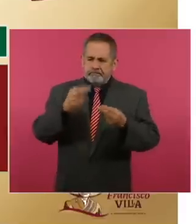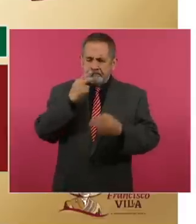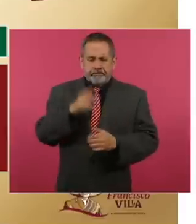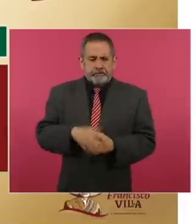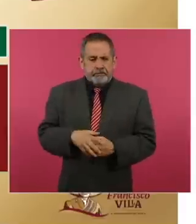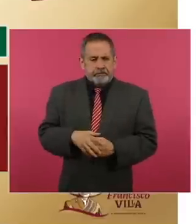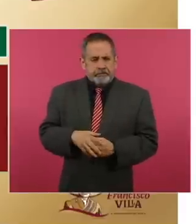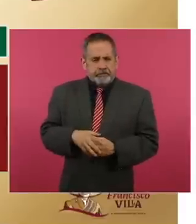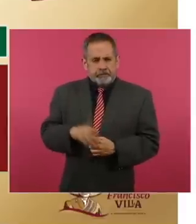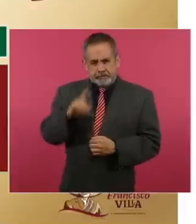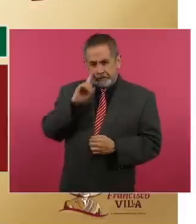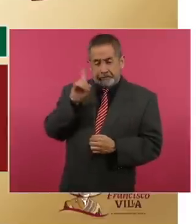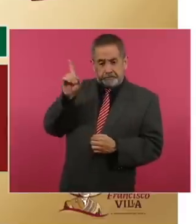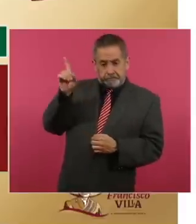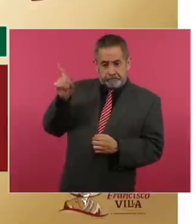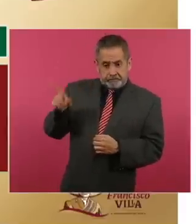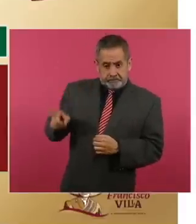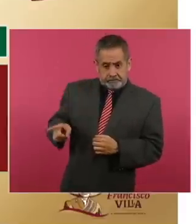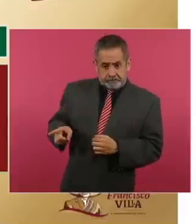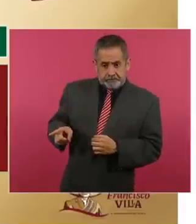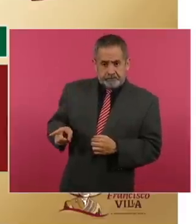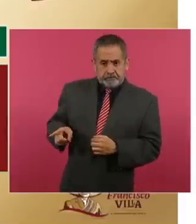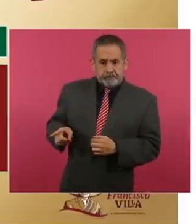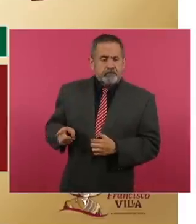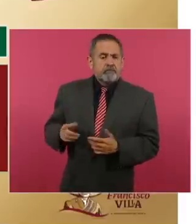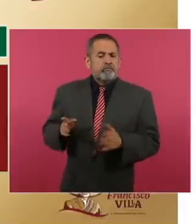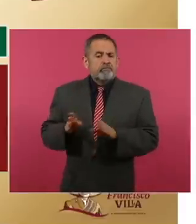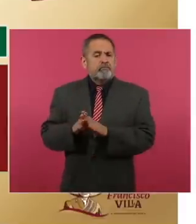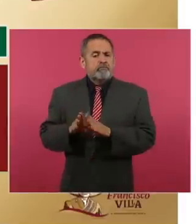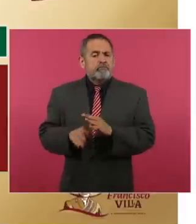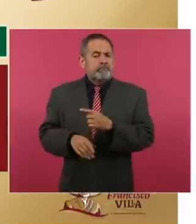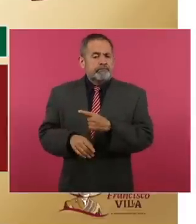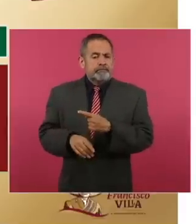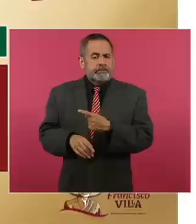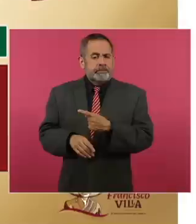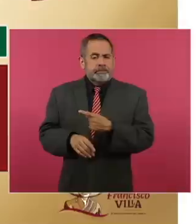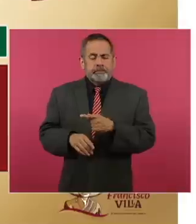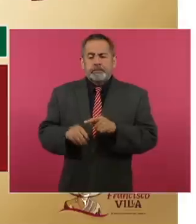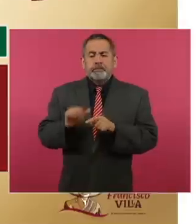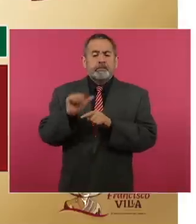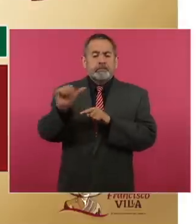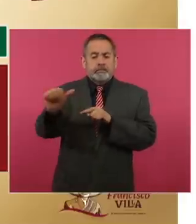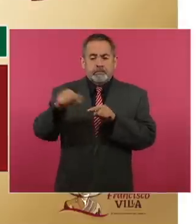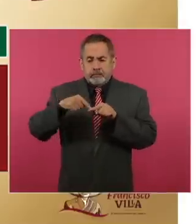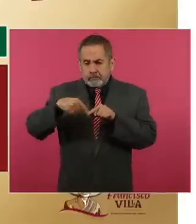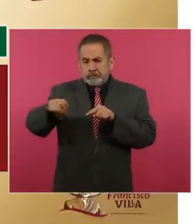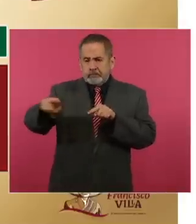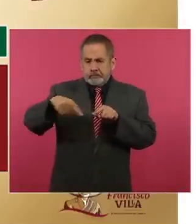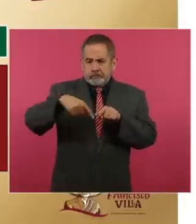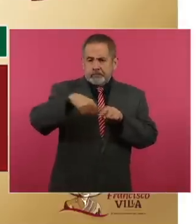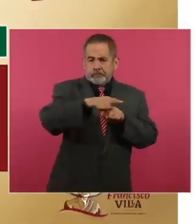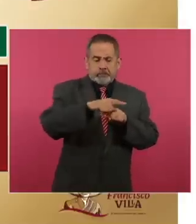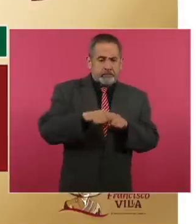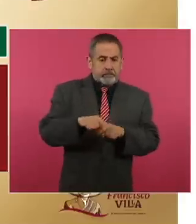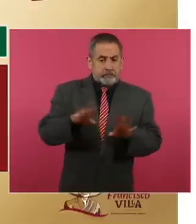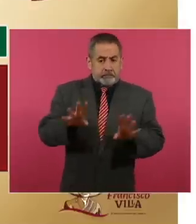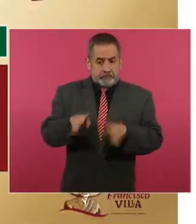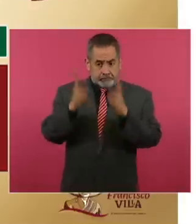tenemos en la lámina, ustedes pueden observar las rutas que saliendo del AIFA